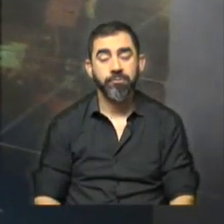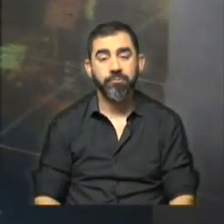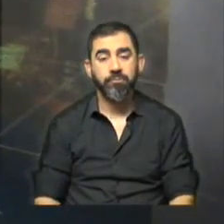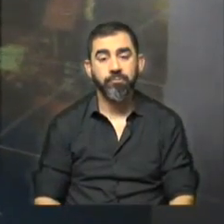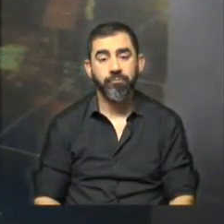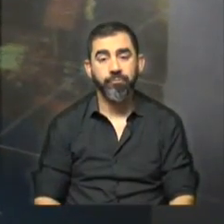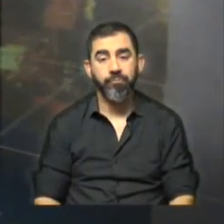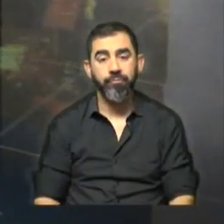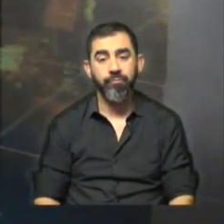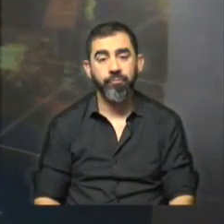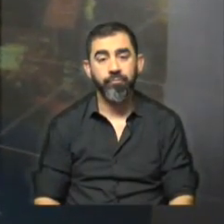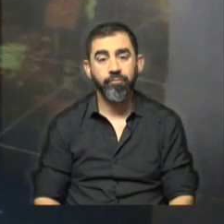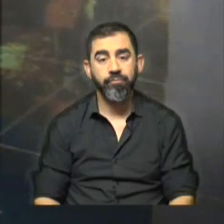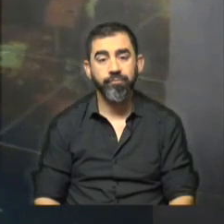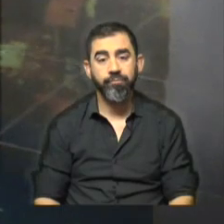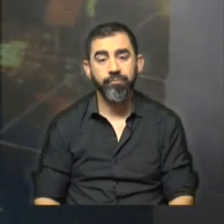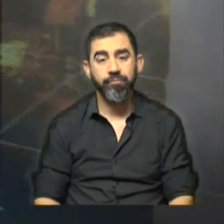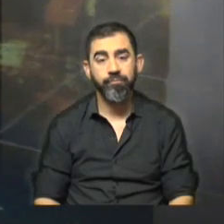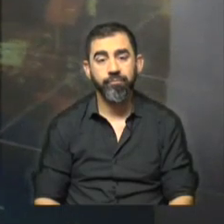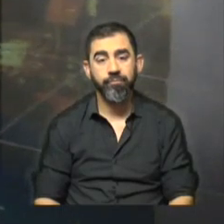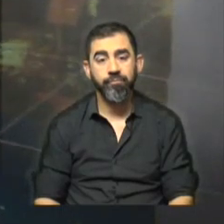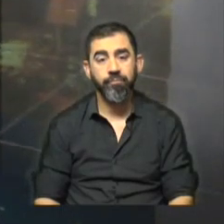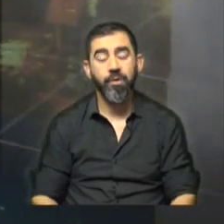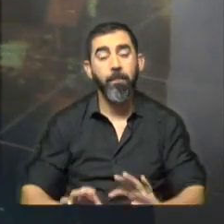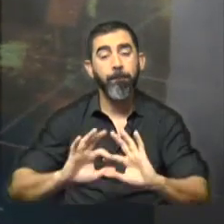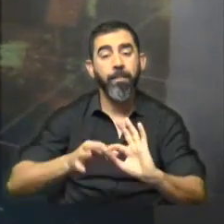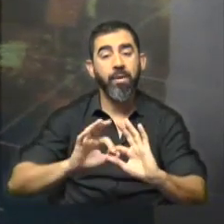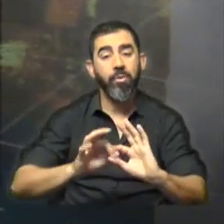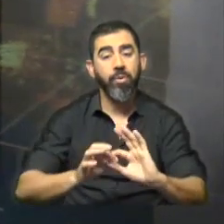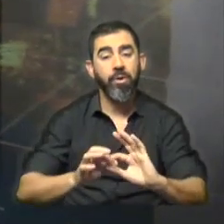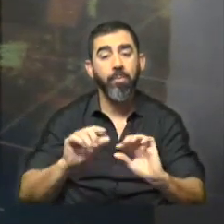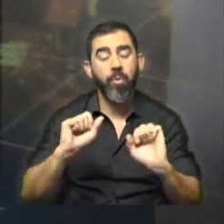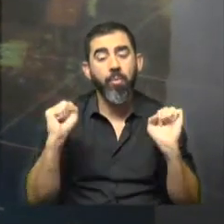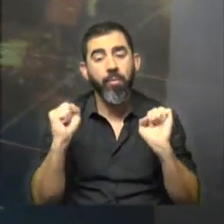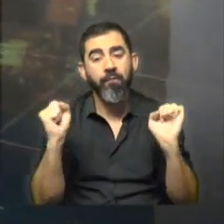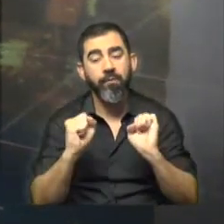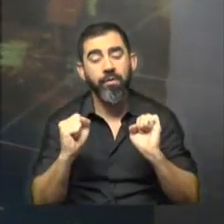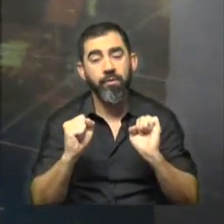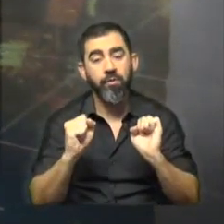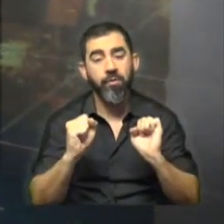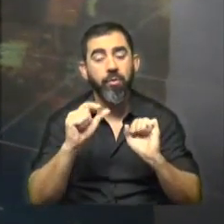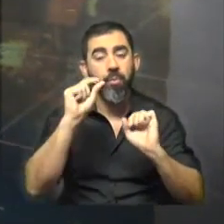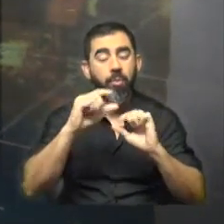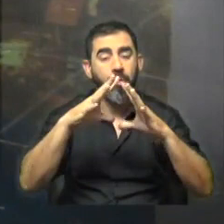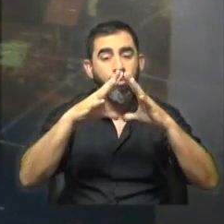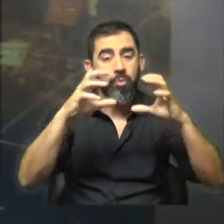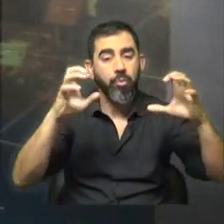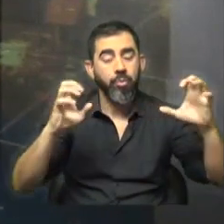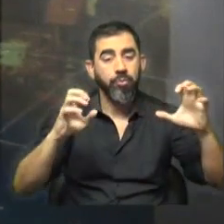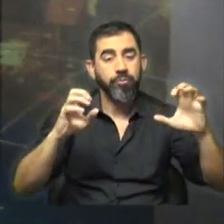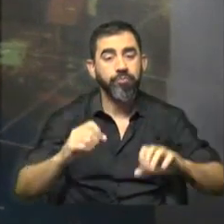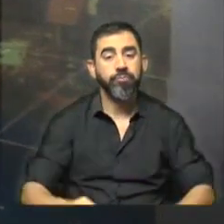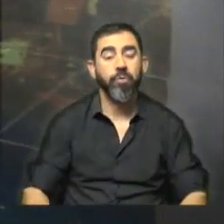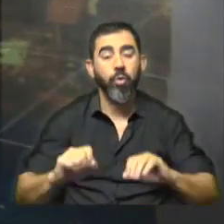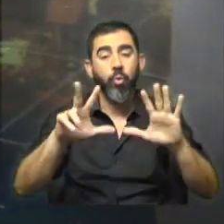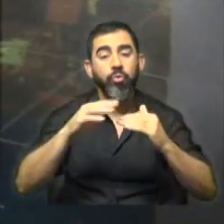Bueno, nieblas y neblinas matinales, allí lo dice el pronóstico. Exactamente. El miércoles un poquitito más fresco, va a estar el cielo algo nuboso con periodos de